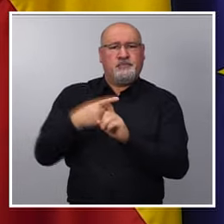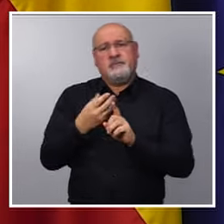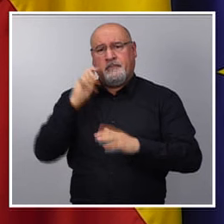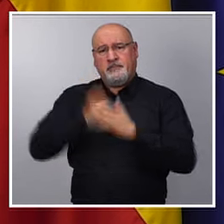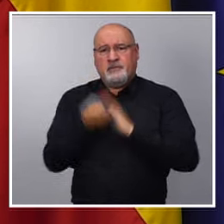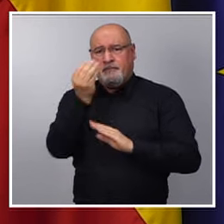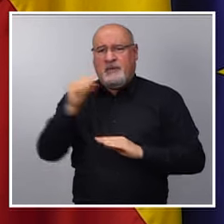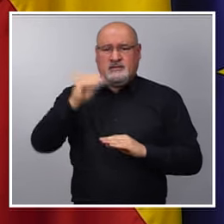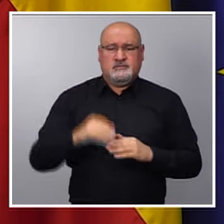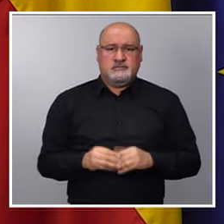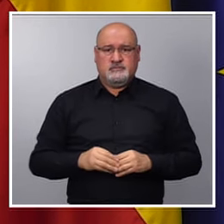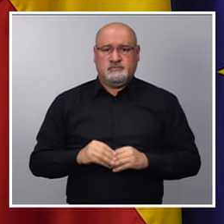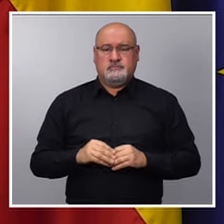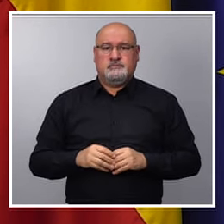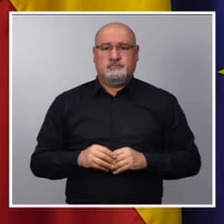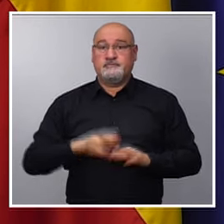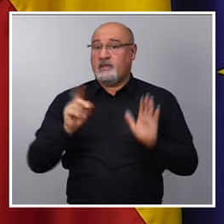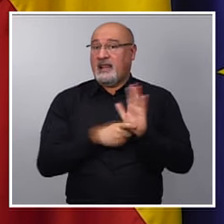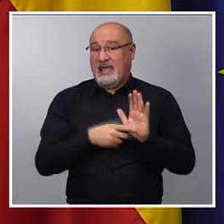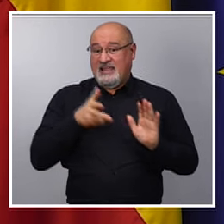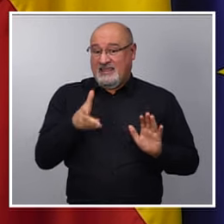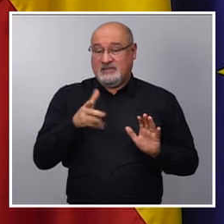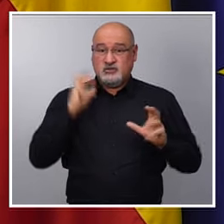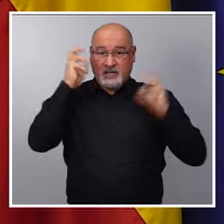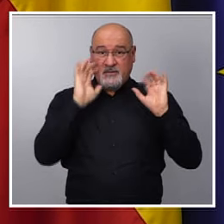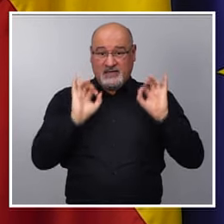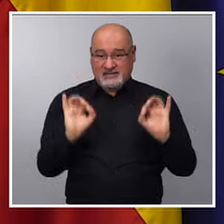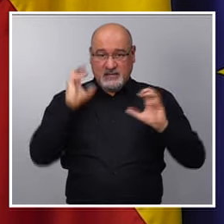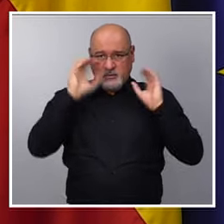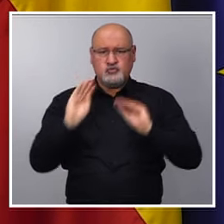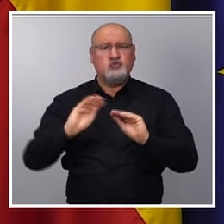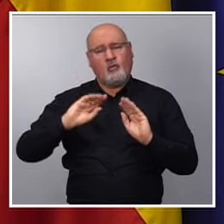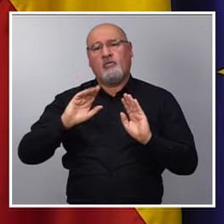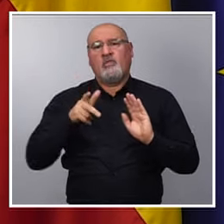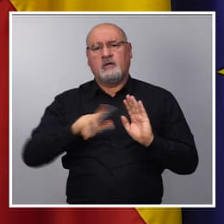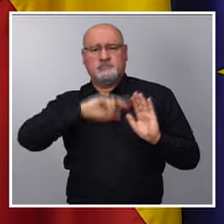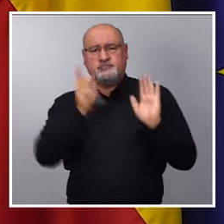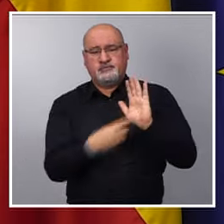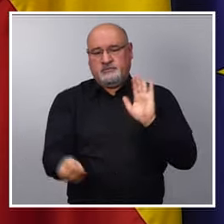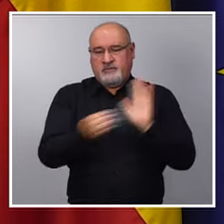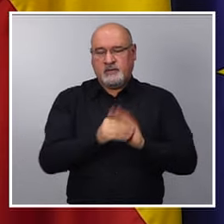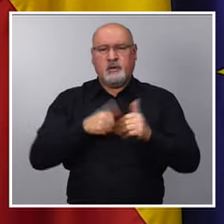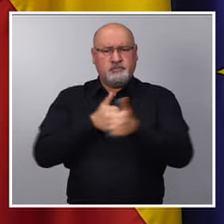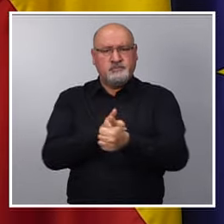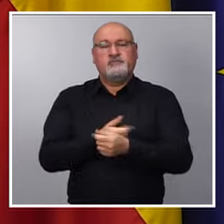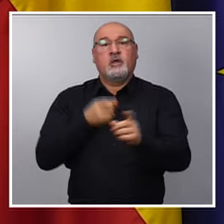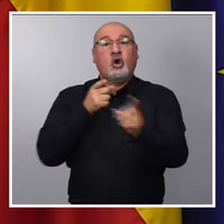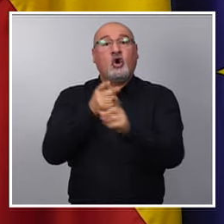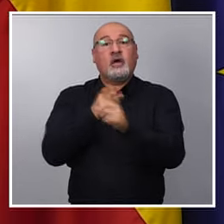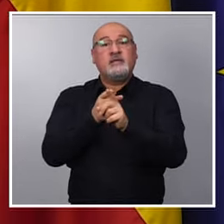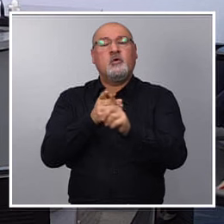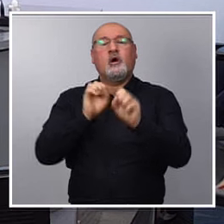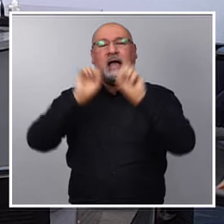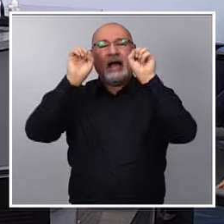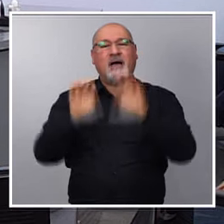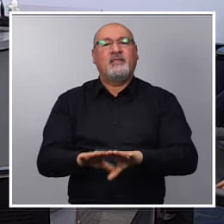lugar, con esta primera ley de derechos animales vamos a hacer frente y vamos a perseguir el objetivo del abandono cero. Sabéis que en